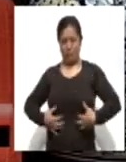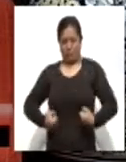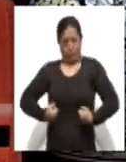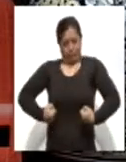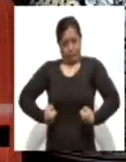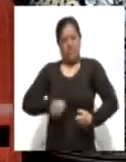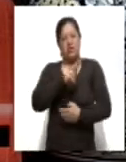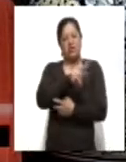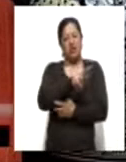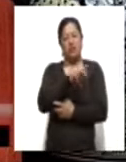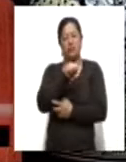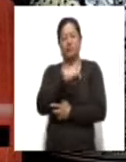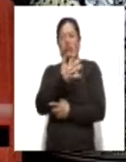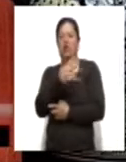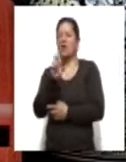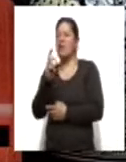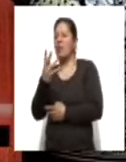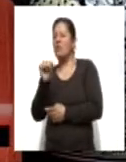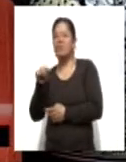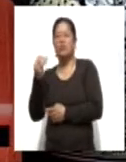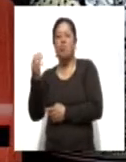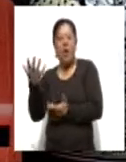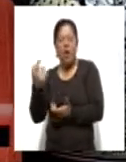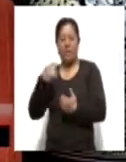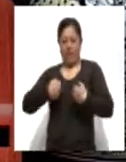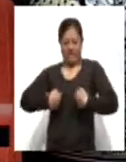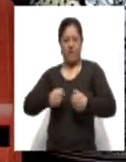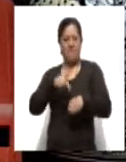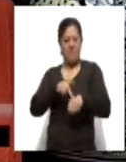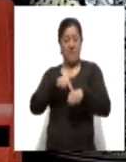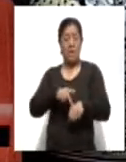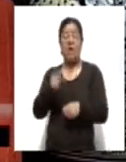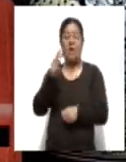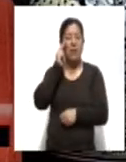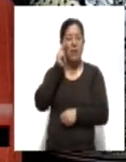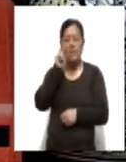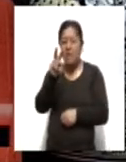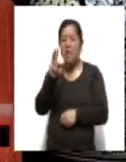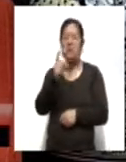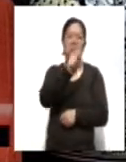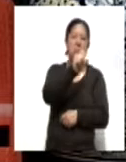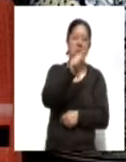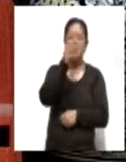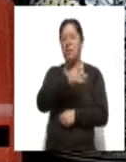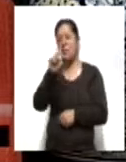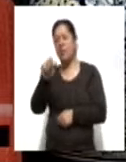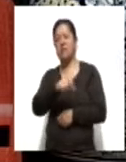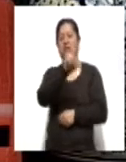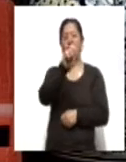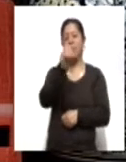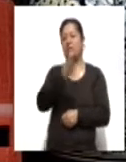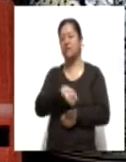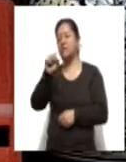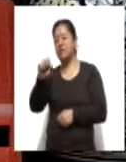.5 y 34.9, agudeza visual de entre 20 sobre 20 y 20 sobre 60, estatura mínima